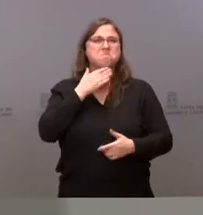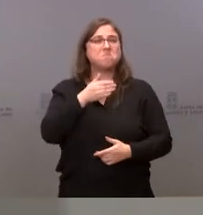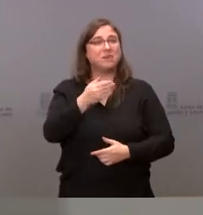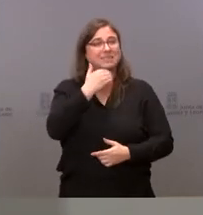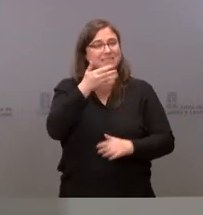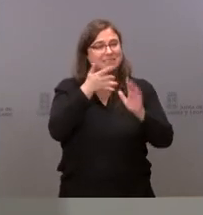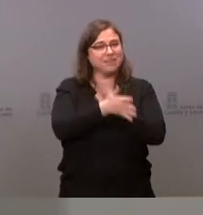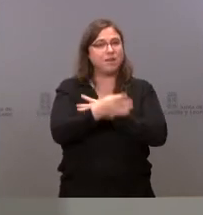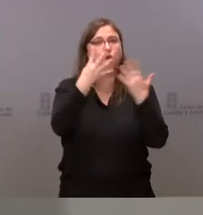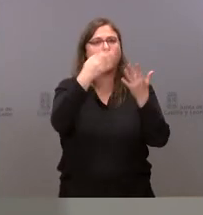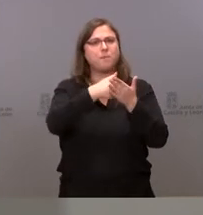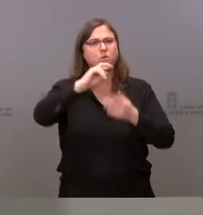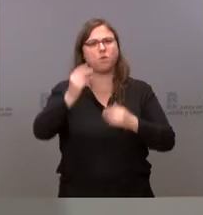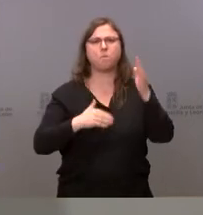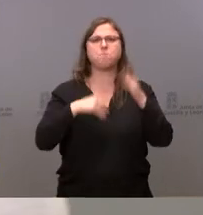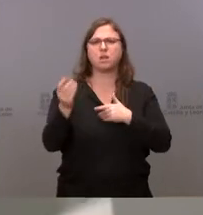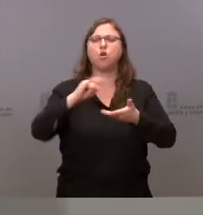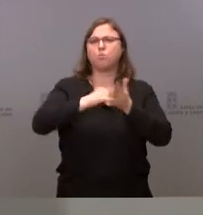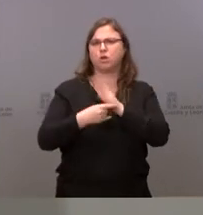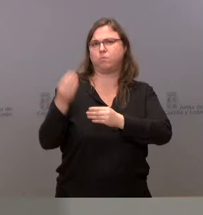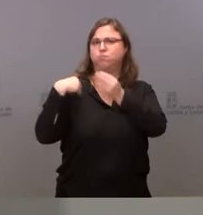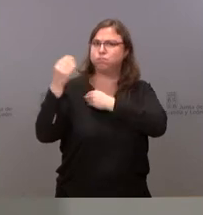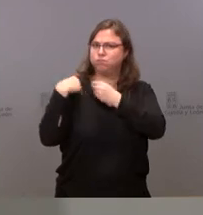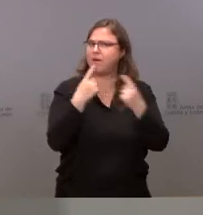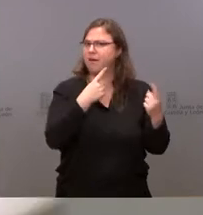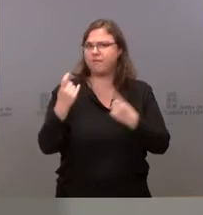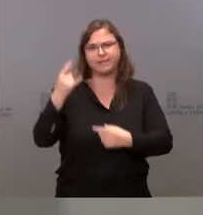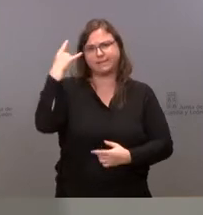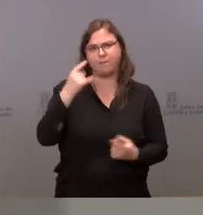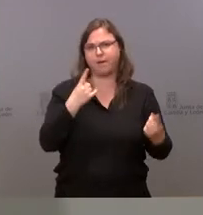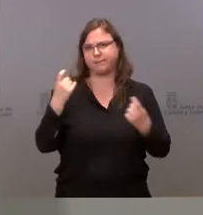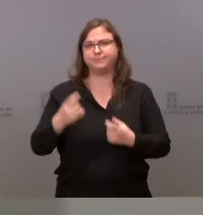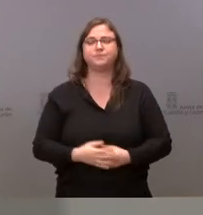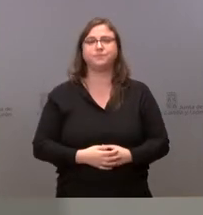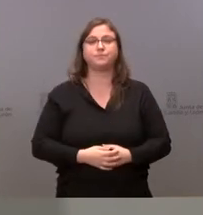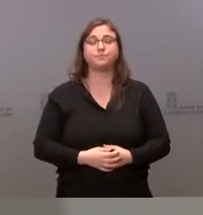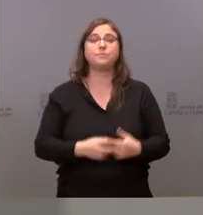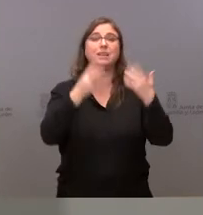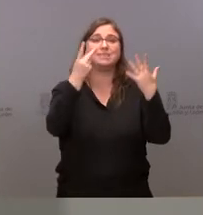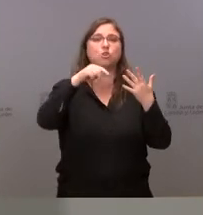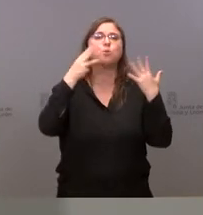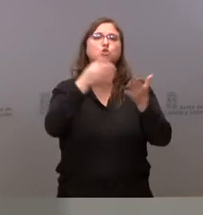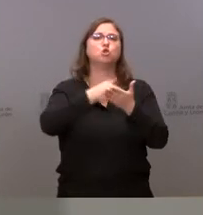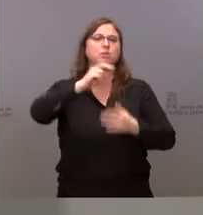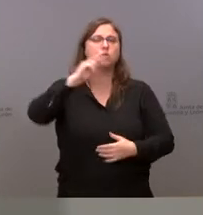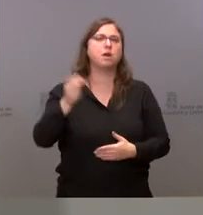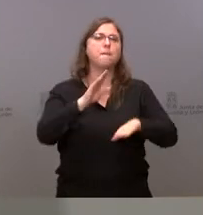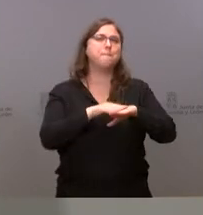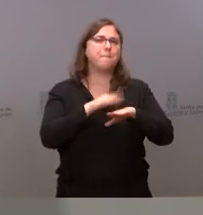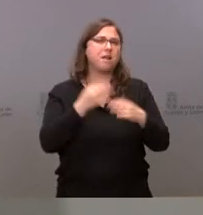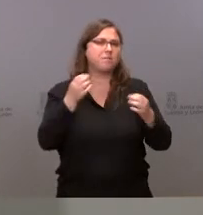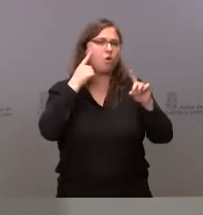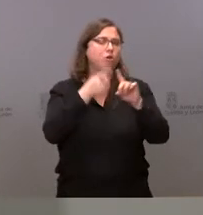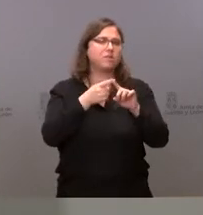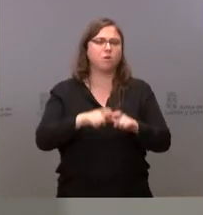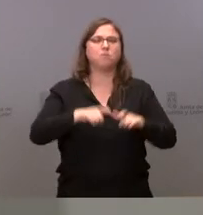millones de euros para un proyecto muy demandado en la provincia de Salamanca. 7,8 millones de euros para la ampliación de